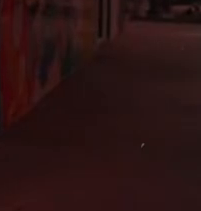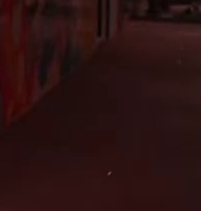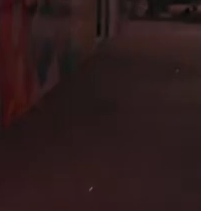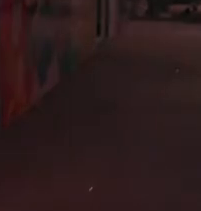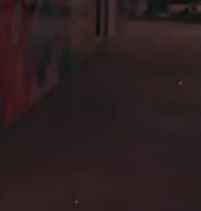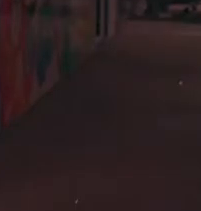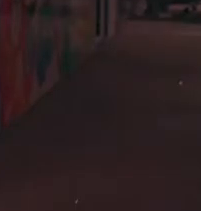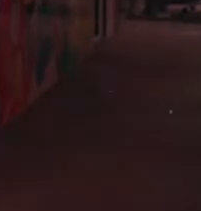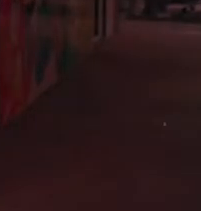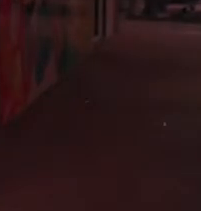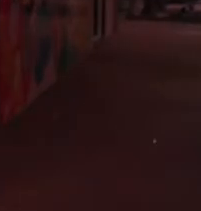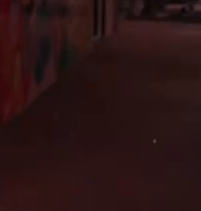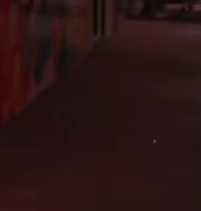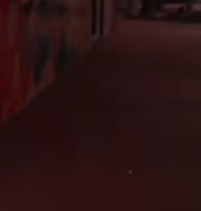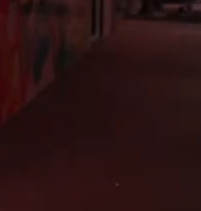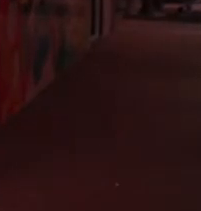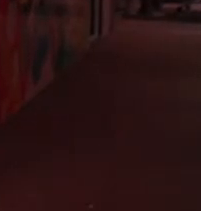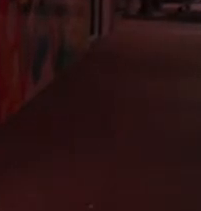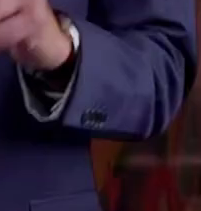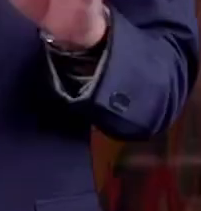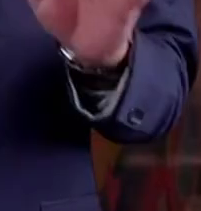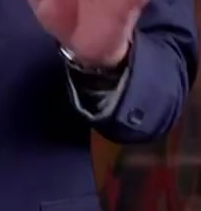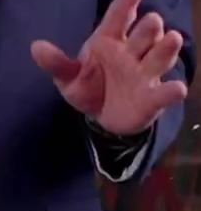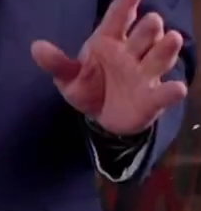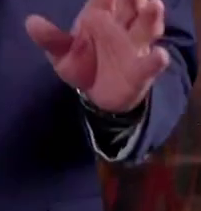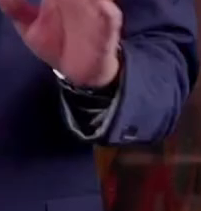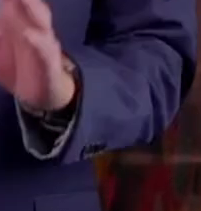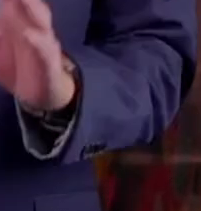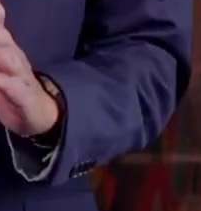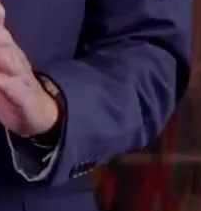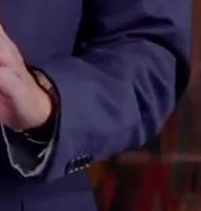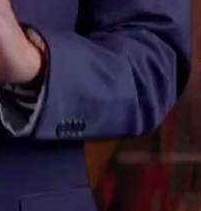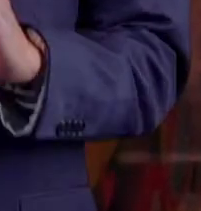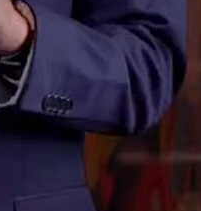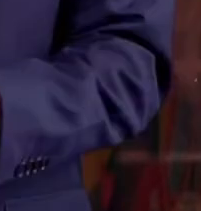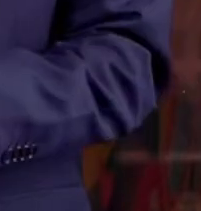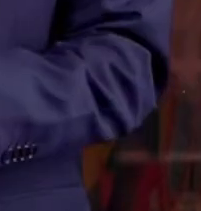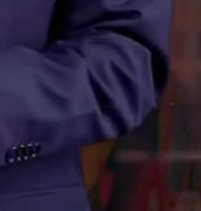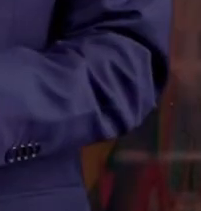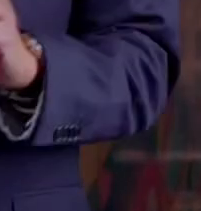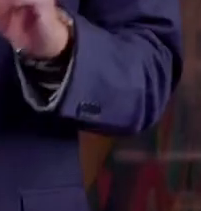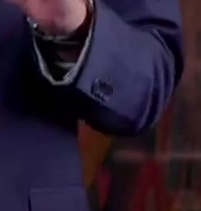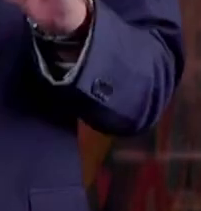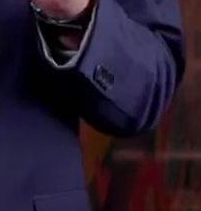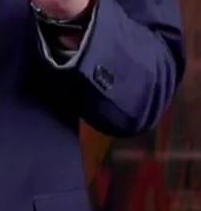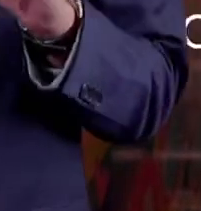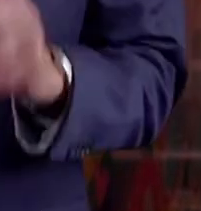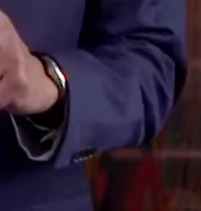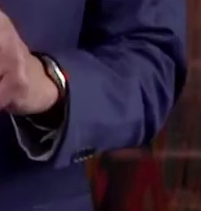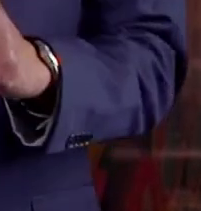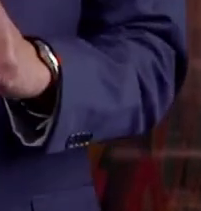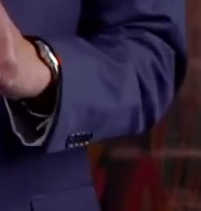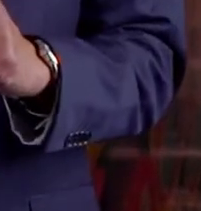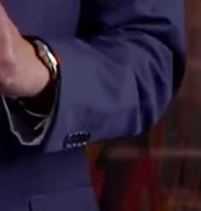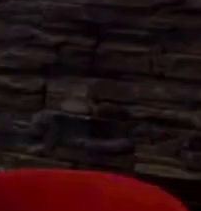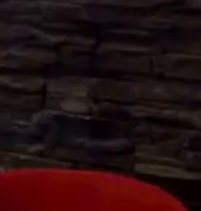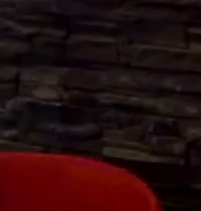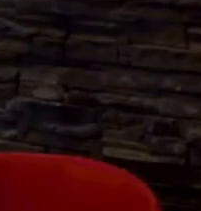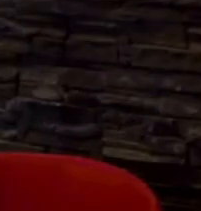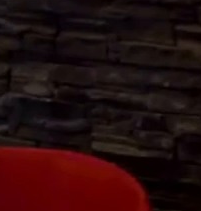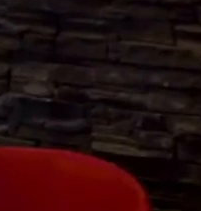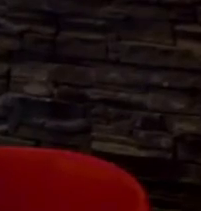comunicarte a la Defensoría de las Audiencias por correo, llamada o mensaje directo en nuestras redes sociales.